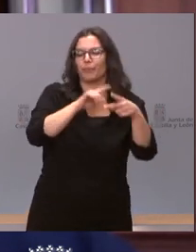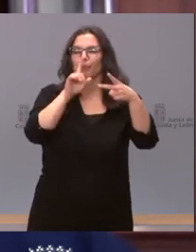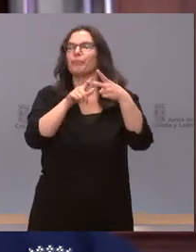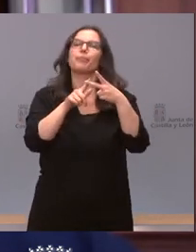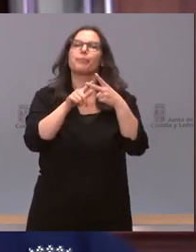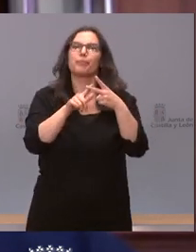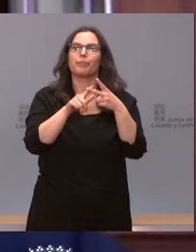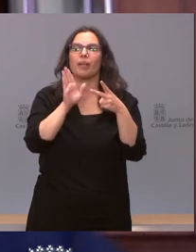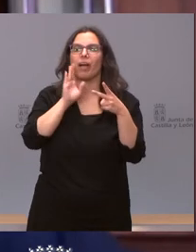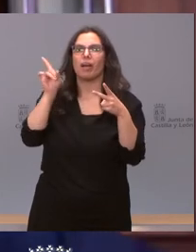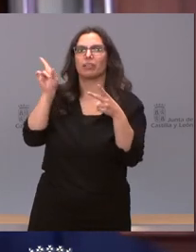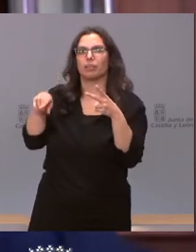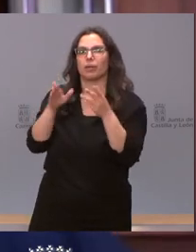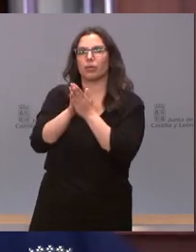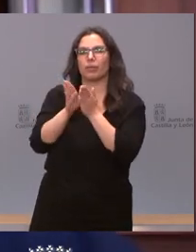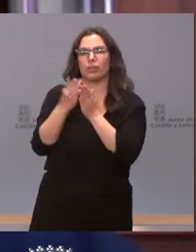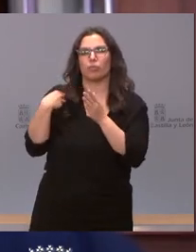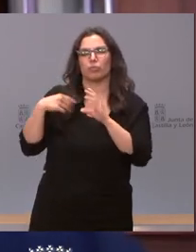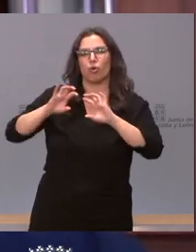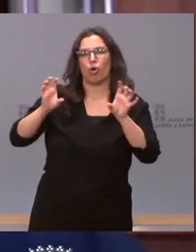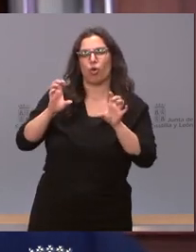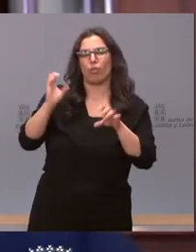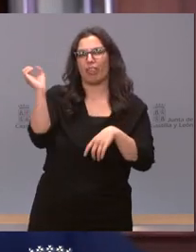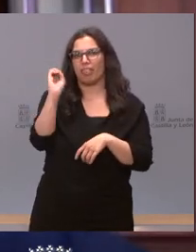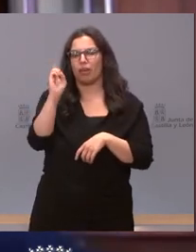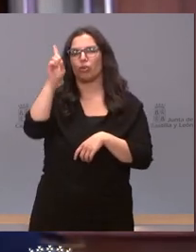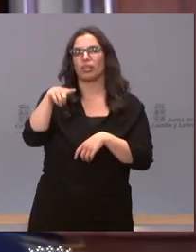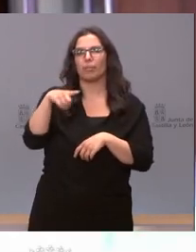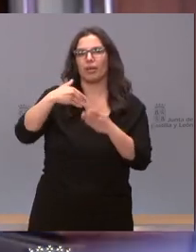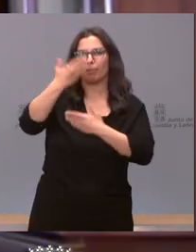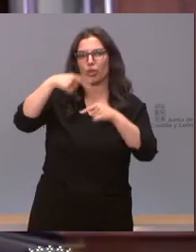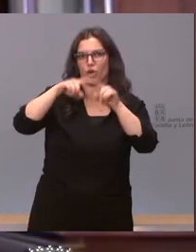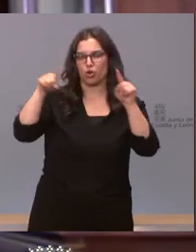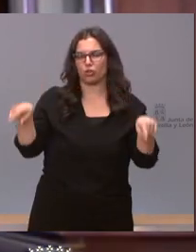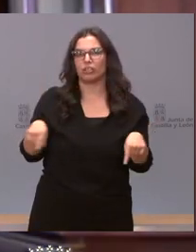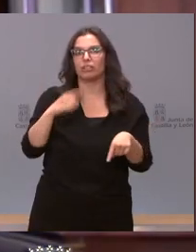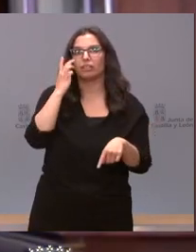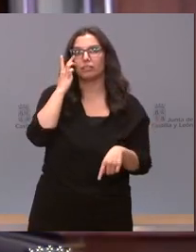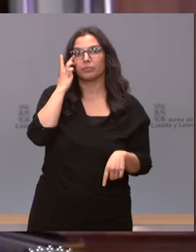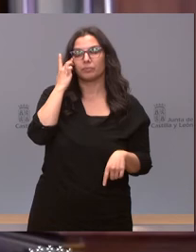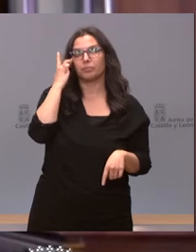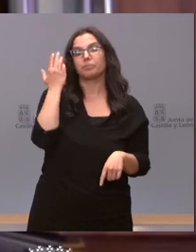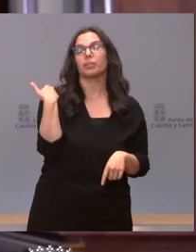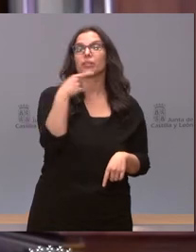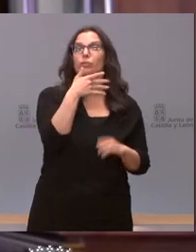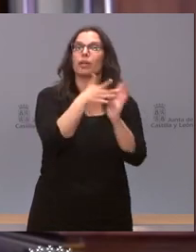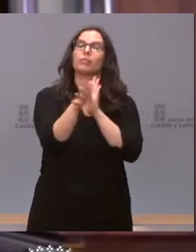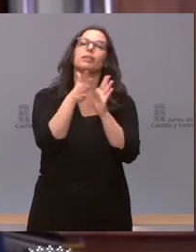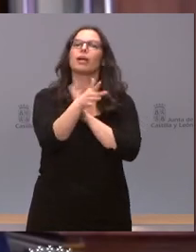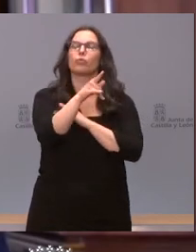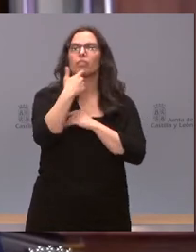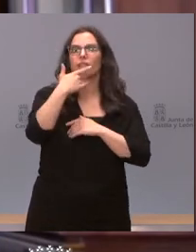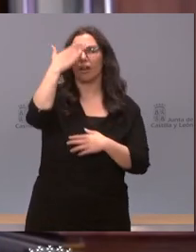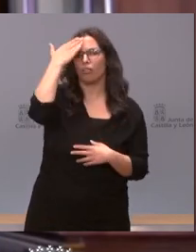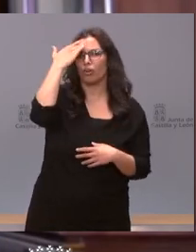preguntas de los compañeros Don Dacero y El Norte de Castilla usted dijo que era lo sensato y